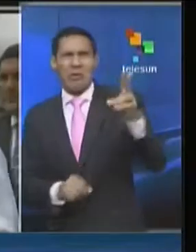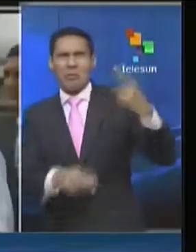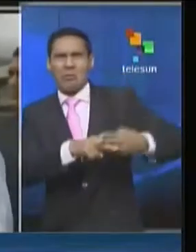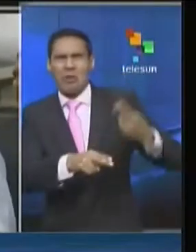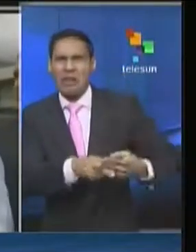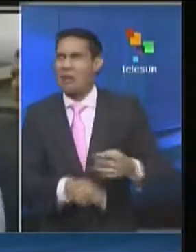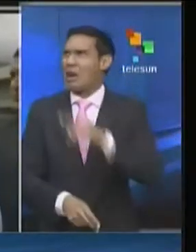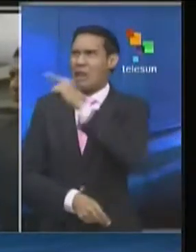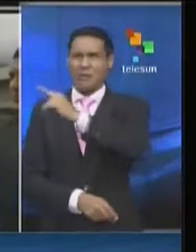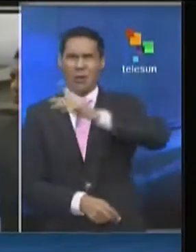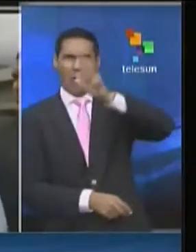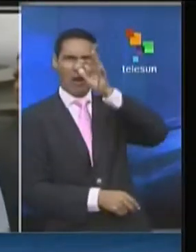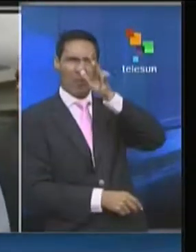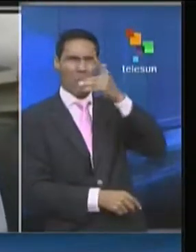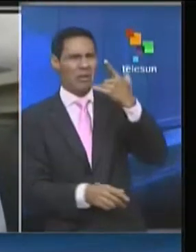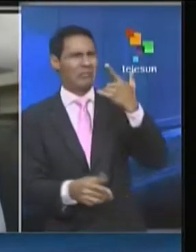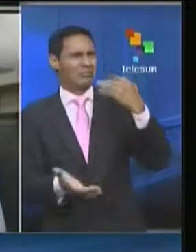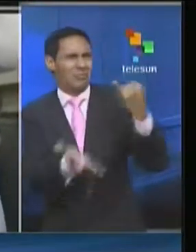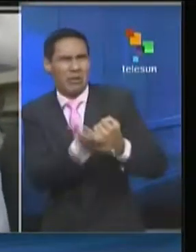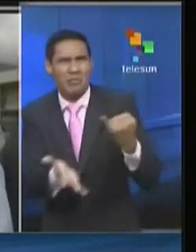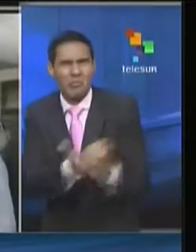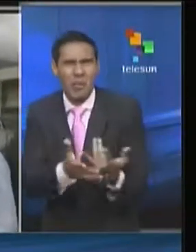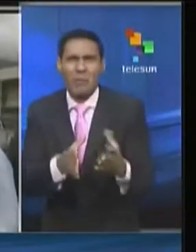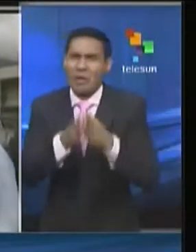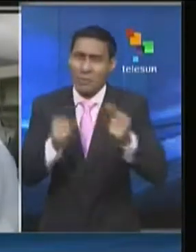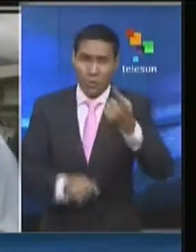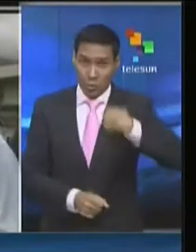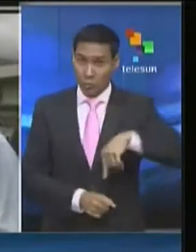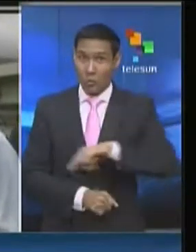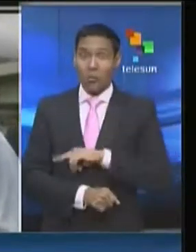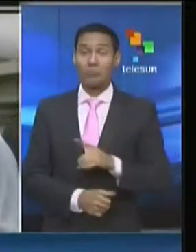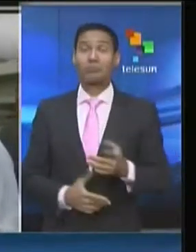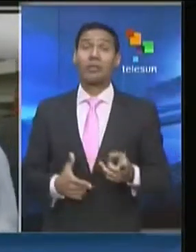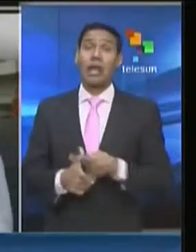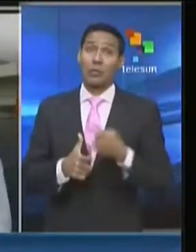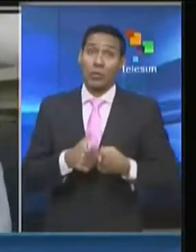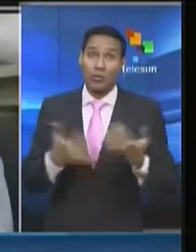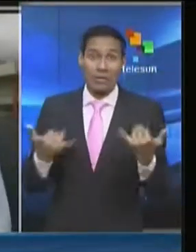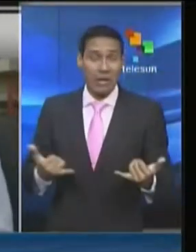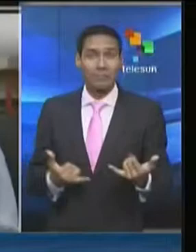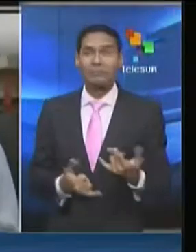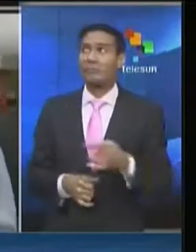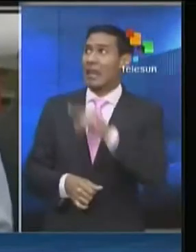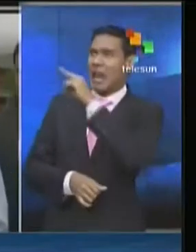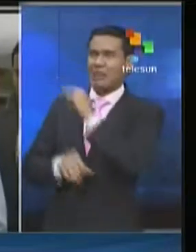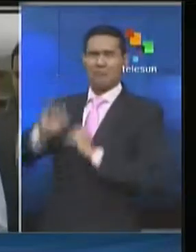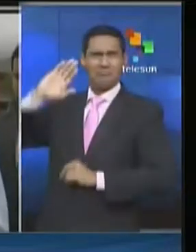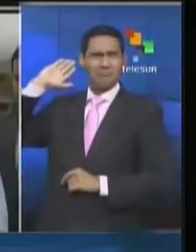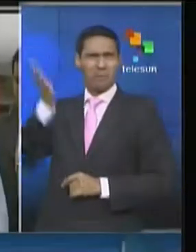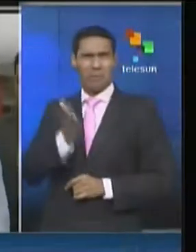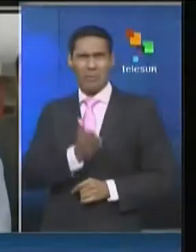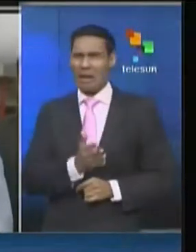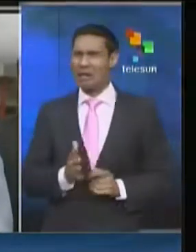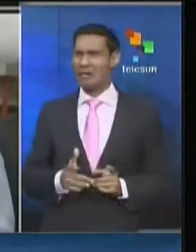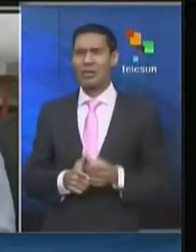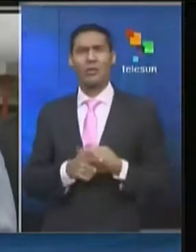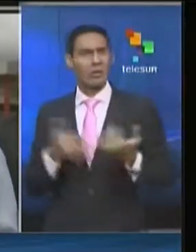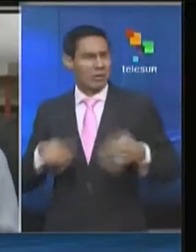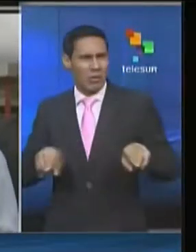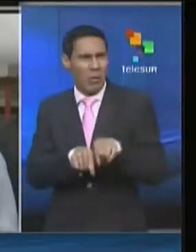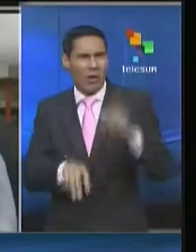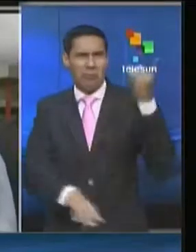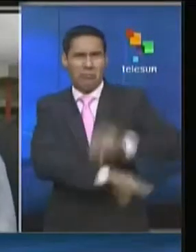burla, como argumento, una burla para todos nosotros. Y además de establecer sanciones unilaterales que también son prioratorias